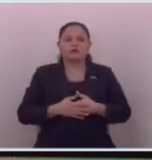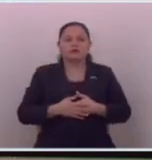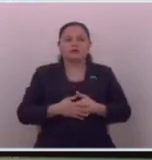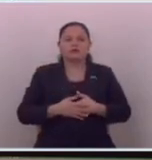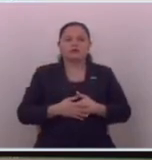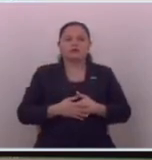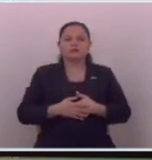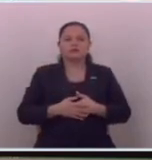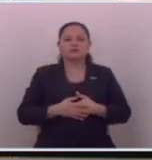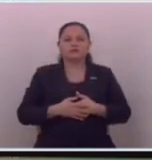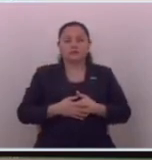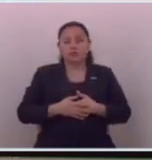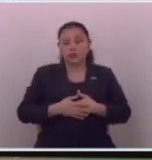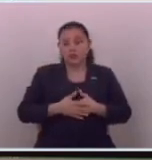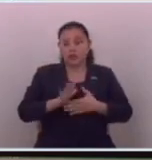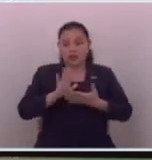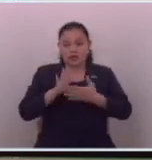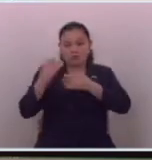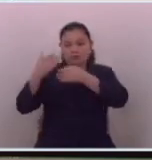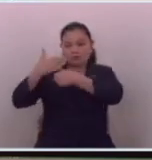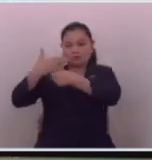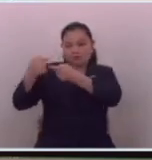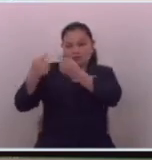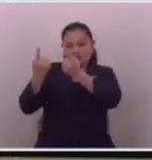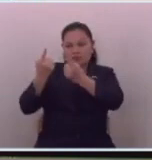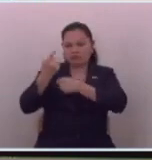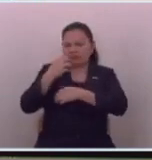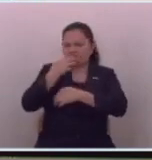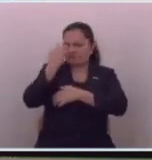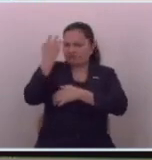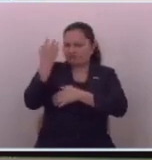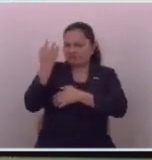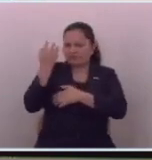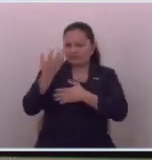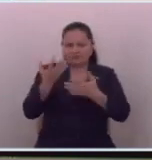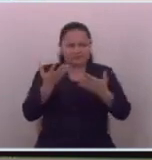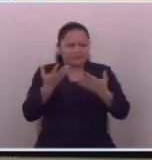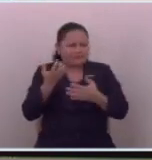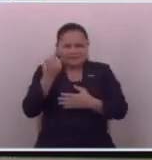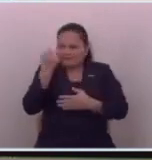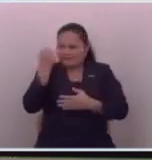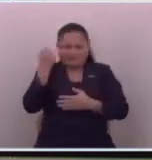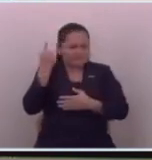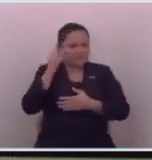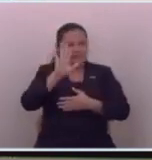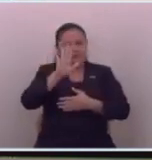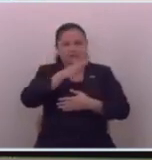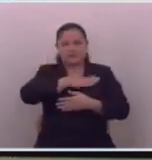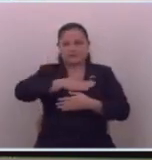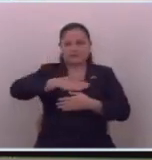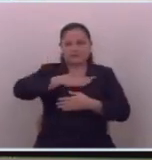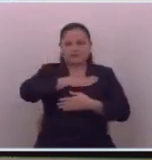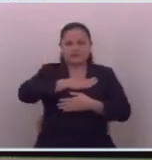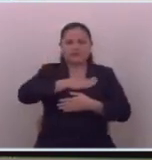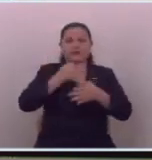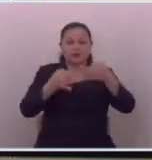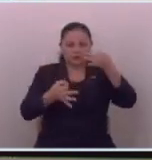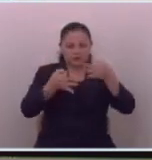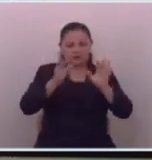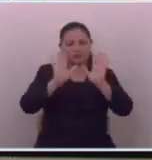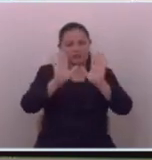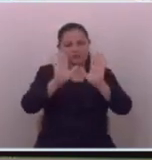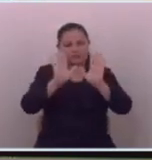y la oposición está enojada no entiendo perdón quiero ser justo